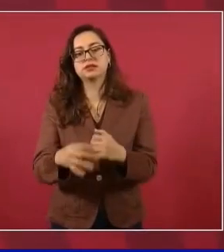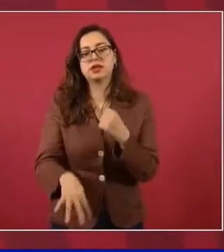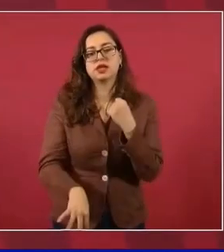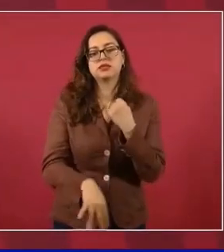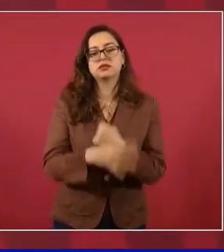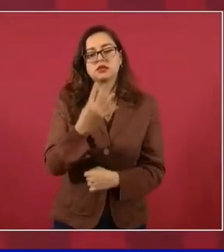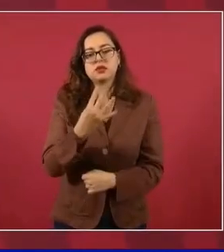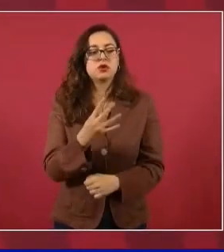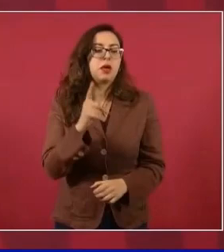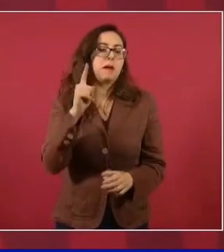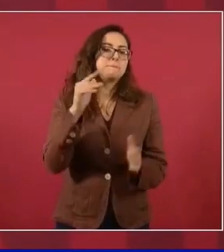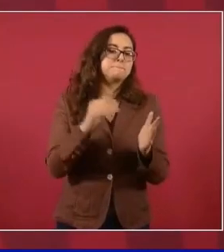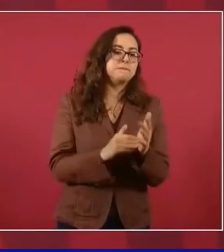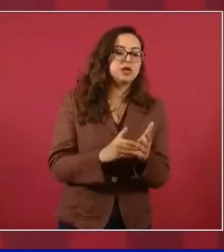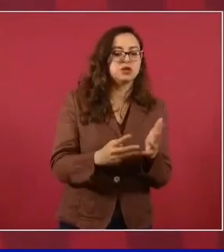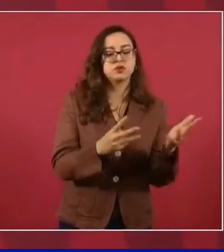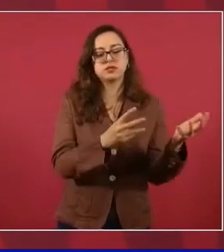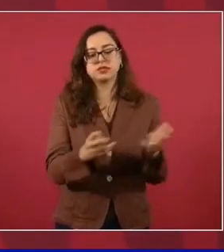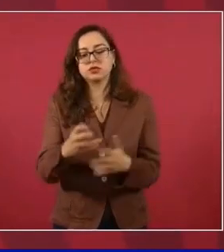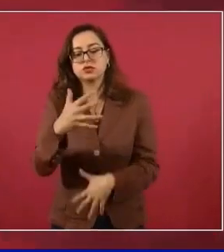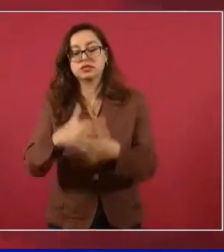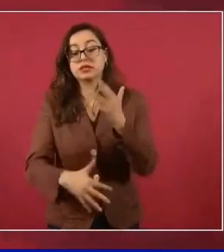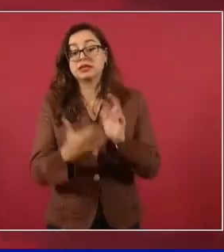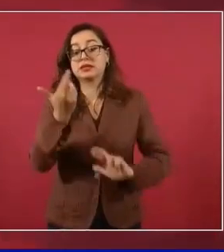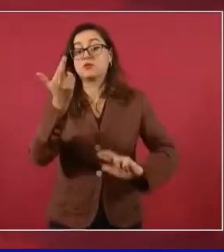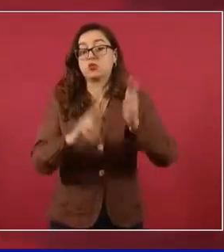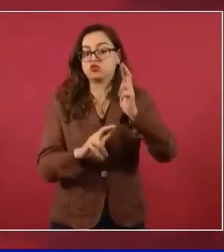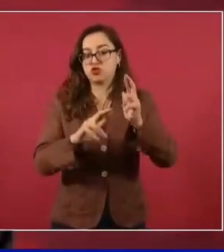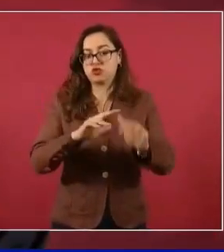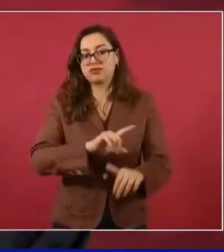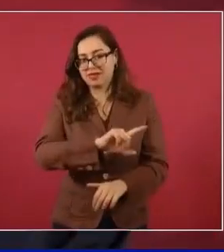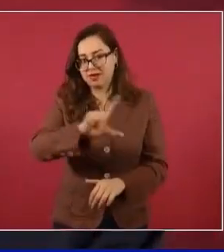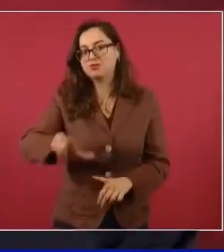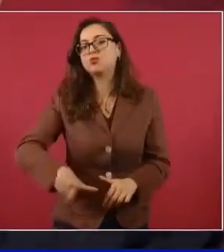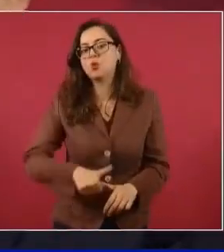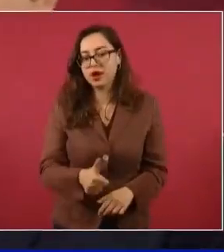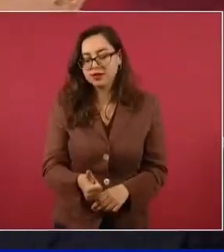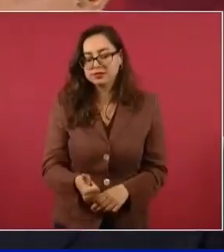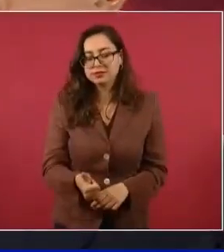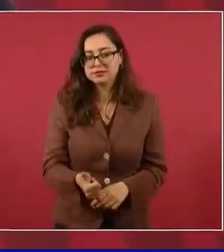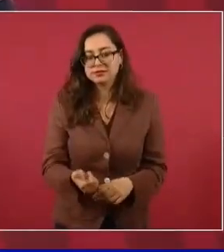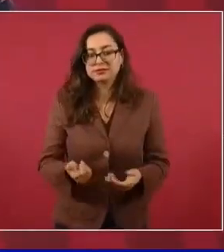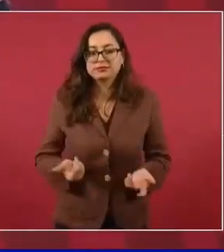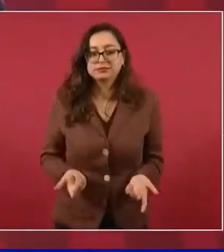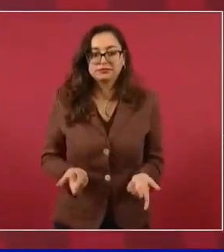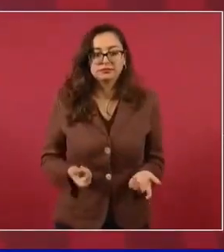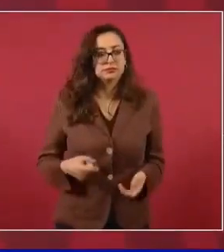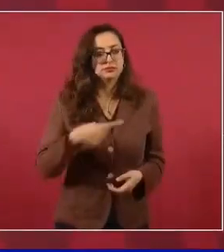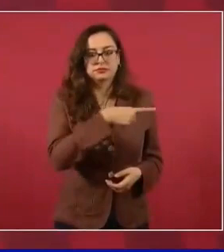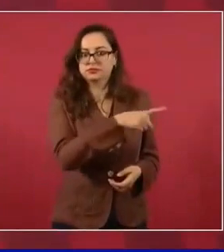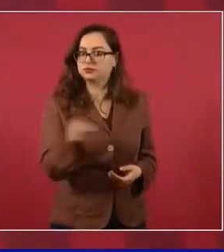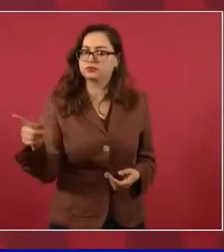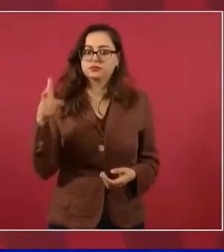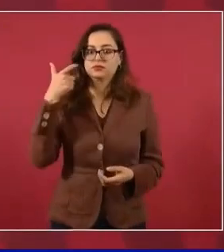1915, después de la Revolución. Entonces, tuvo que pasar un tiempo